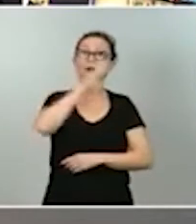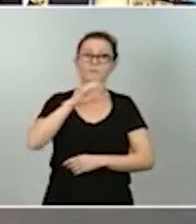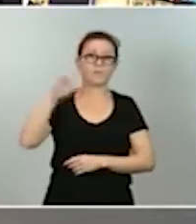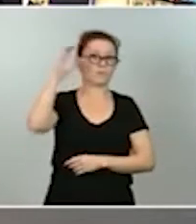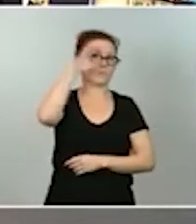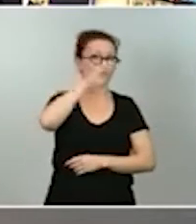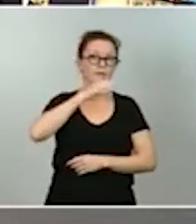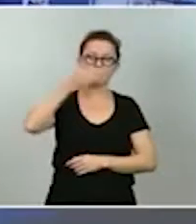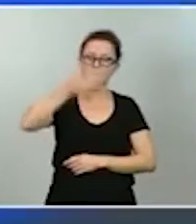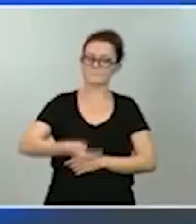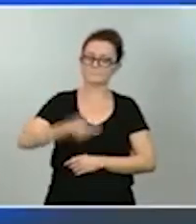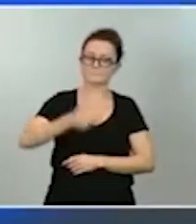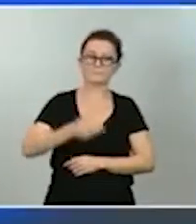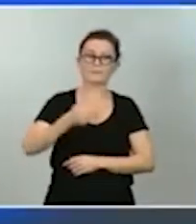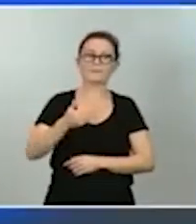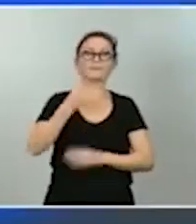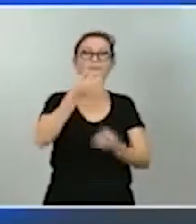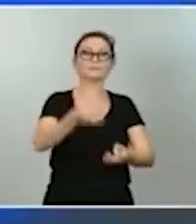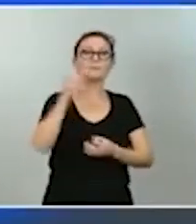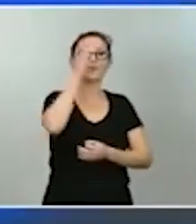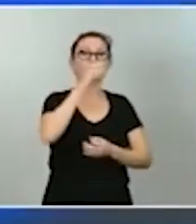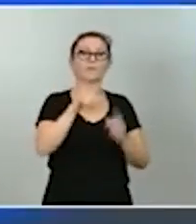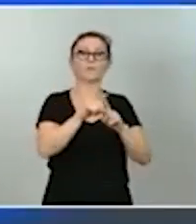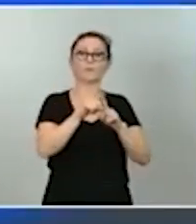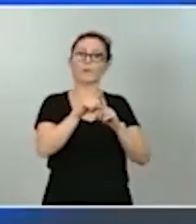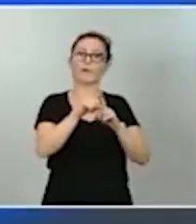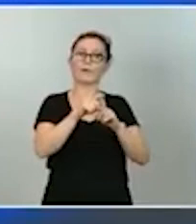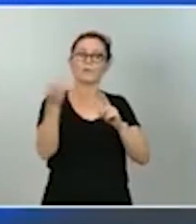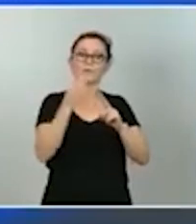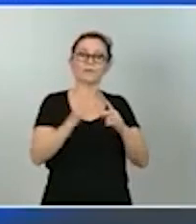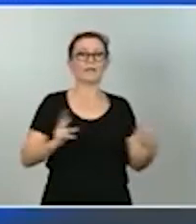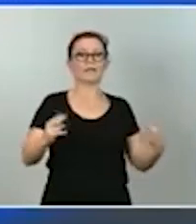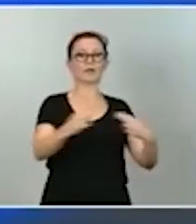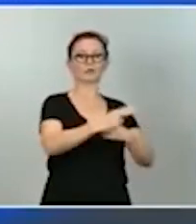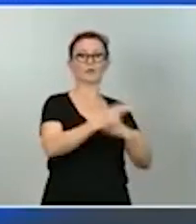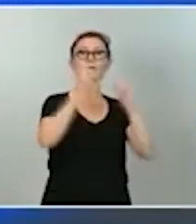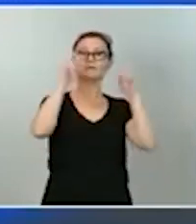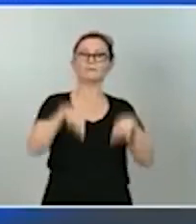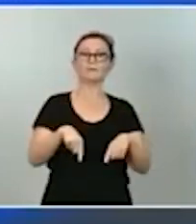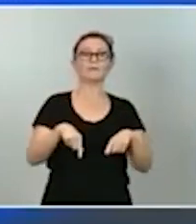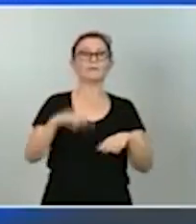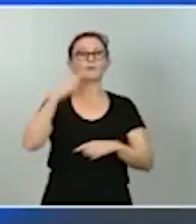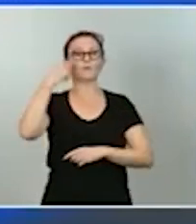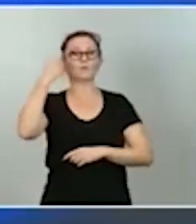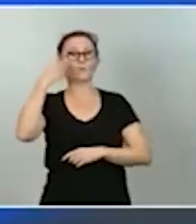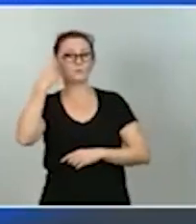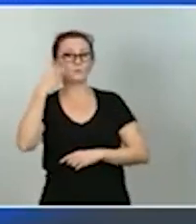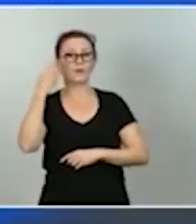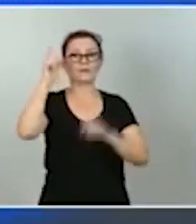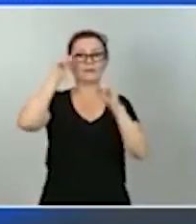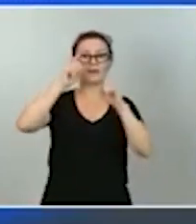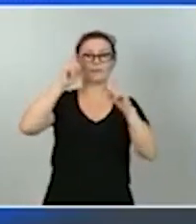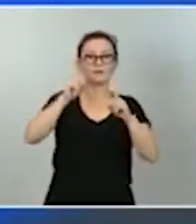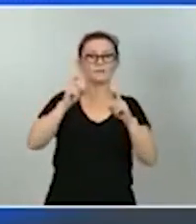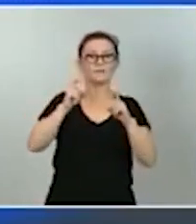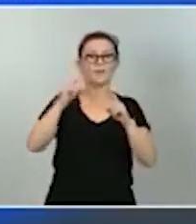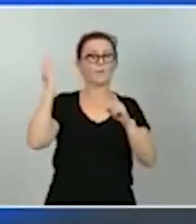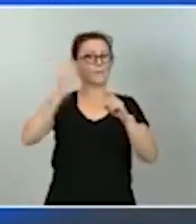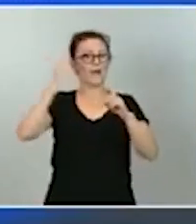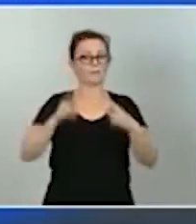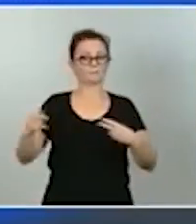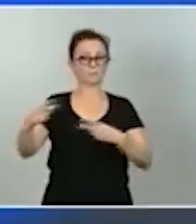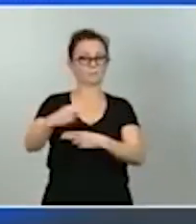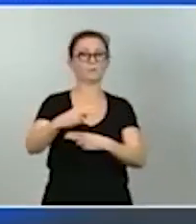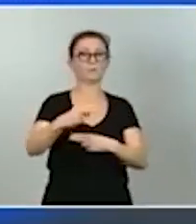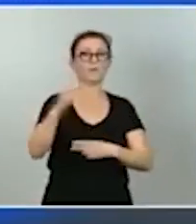recortar siempre a la ciencia, como también a la comunidad cultural y educativa. Por tanto, que impulse la ciencia, la cultura, la